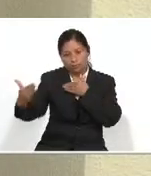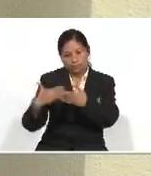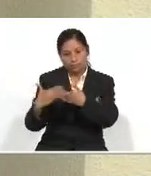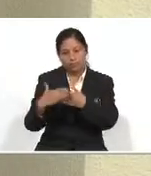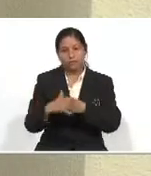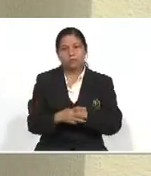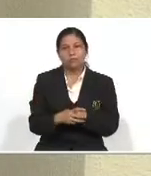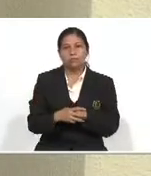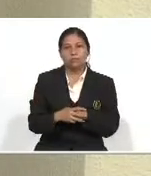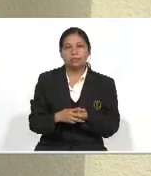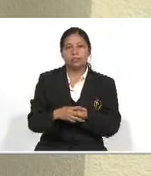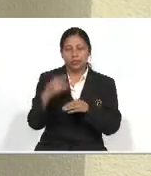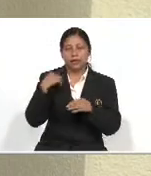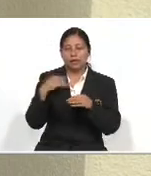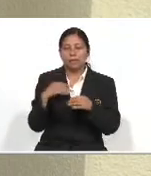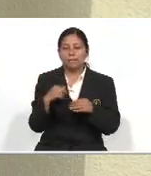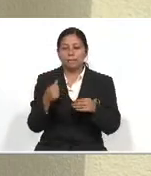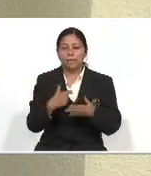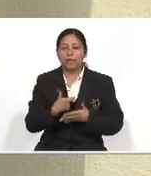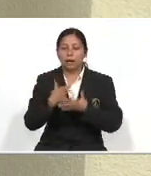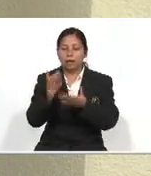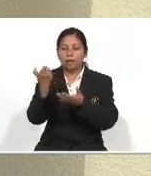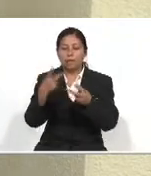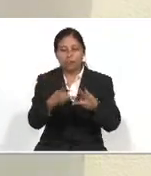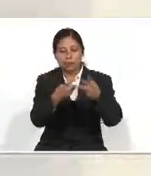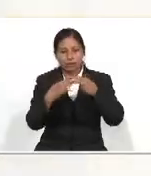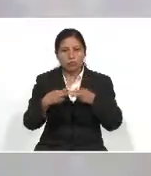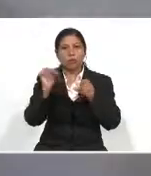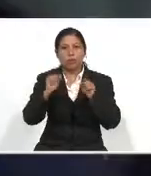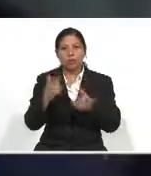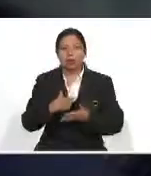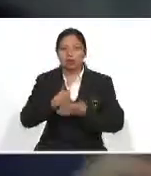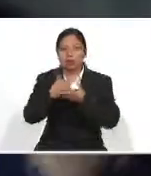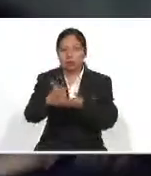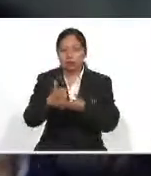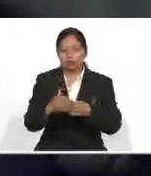Al acceso Para los créditos Que puedan llegar A beneficiarlos también